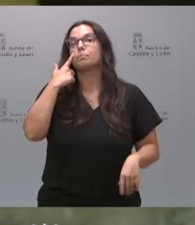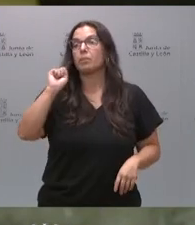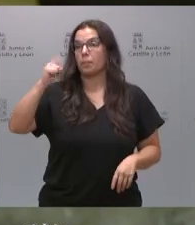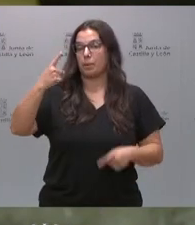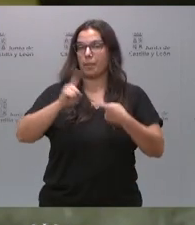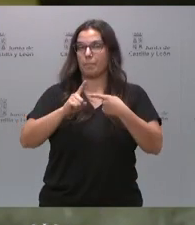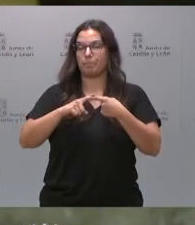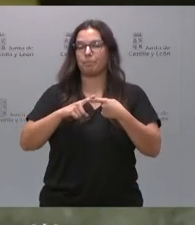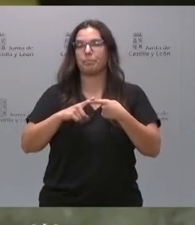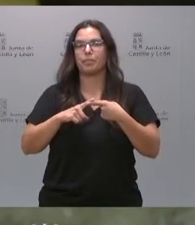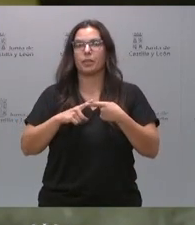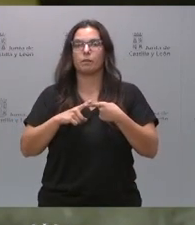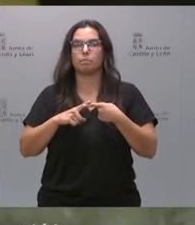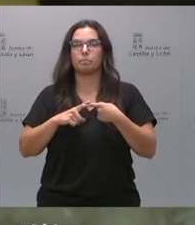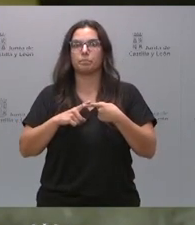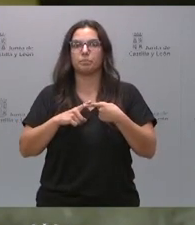la primera cuestión,